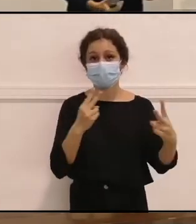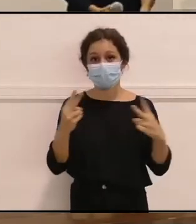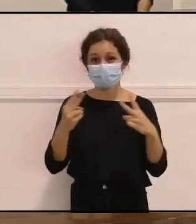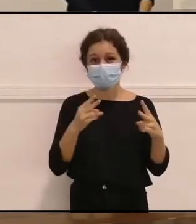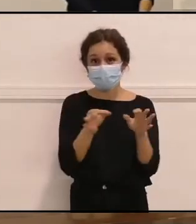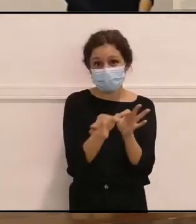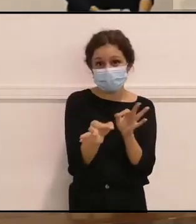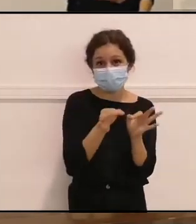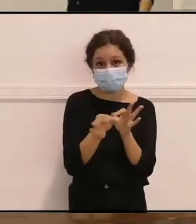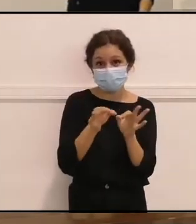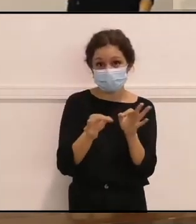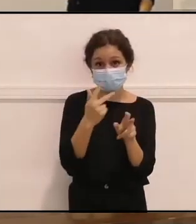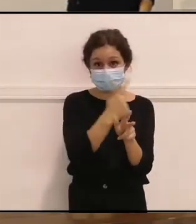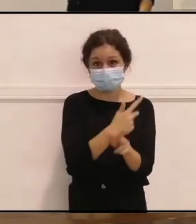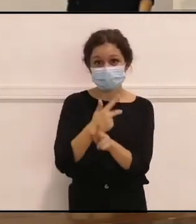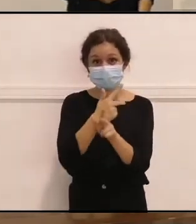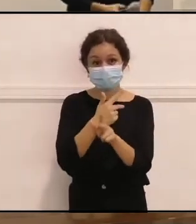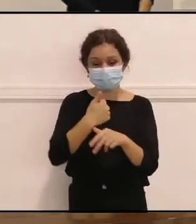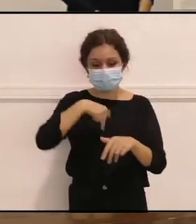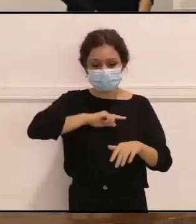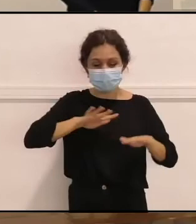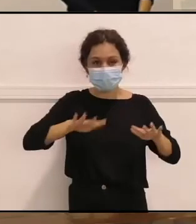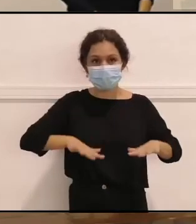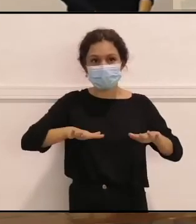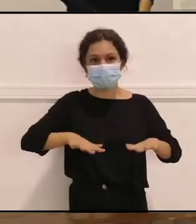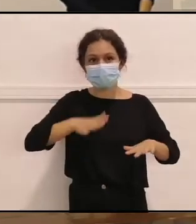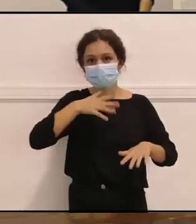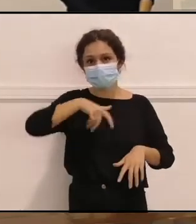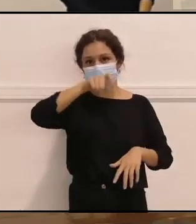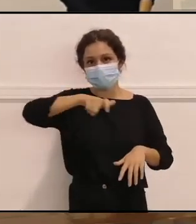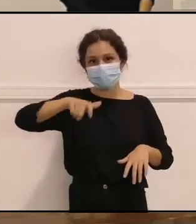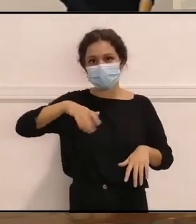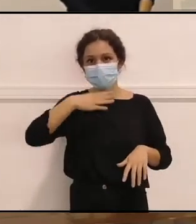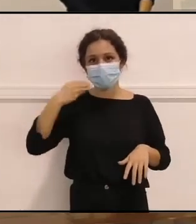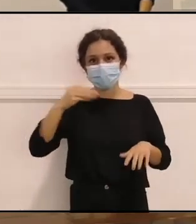que estamos aquí, que la mayoría es gente muy joven.